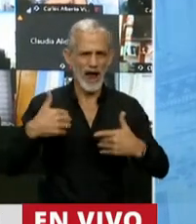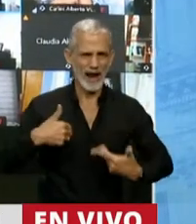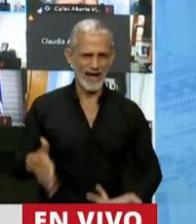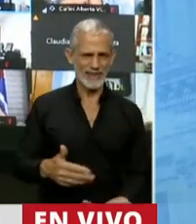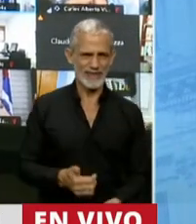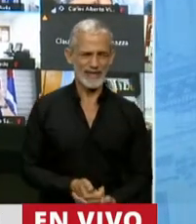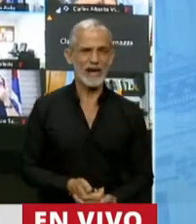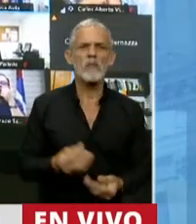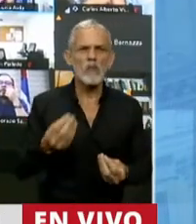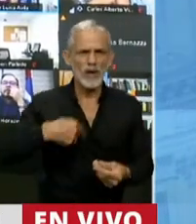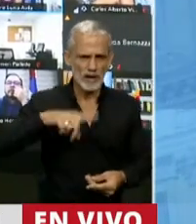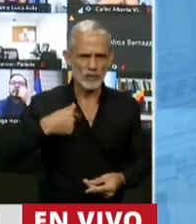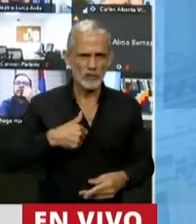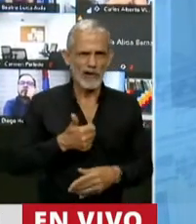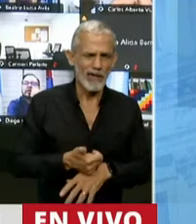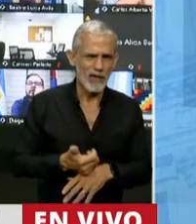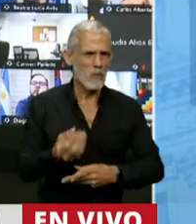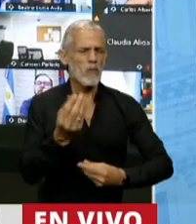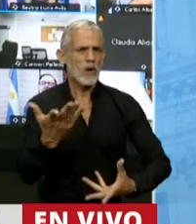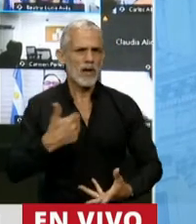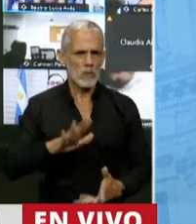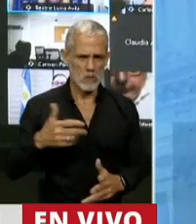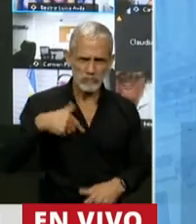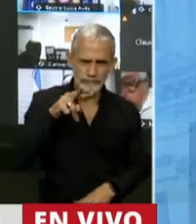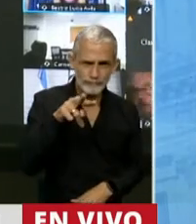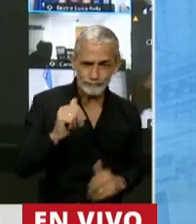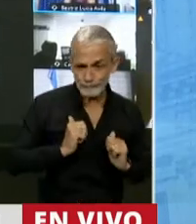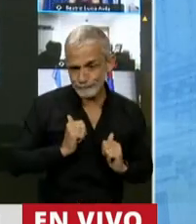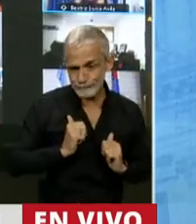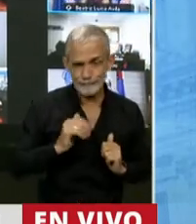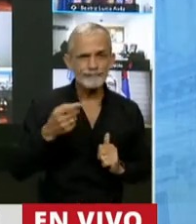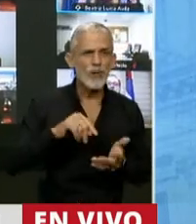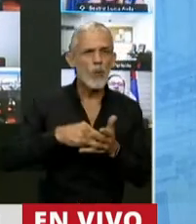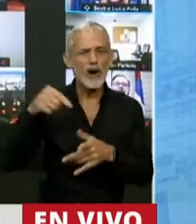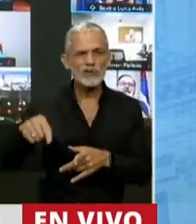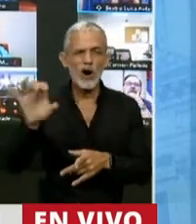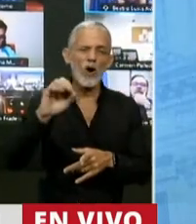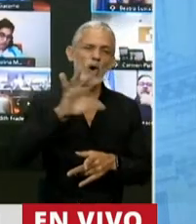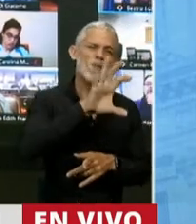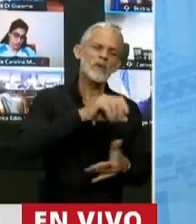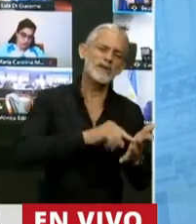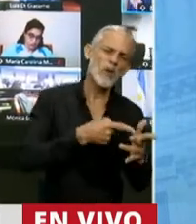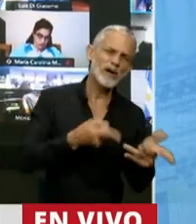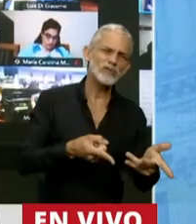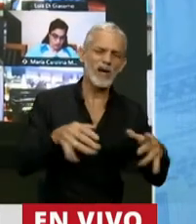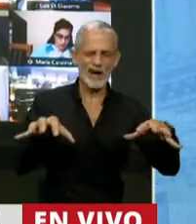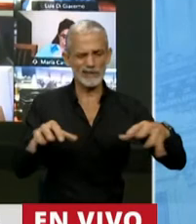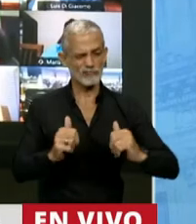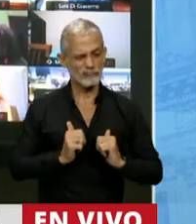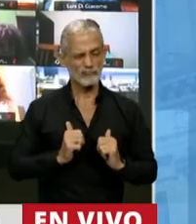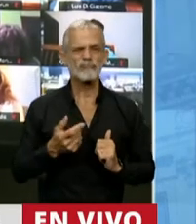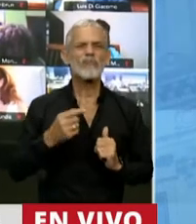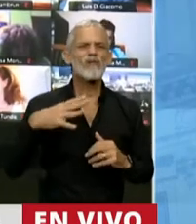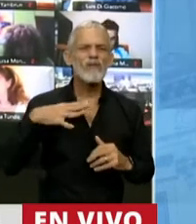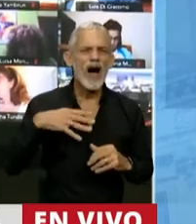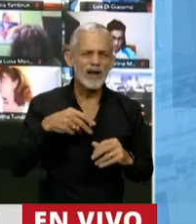¿Por qué tenemos que hacerlo? ¿Por qué tenemos que ver hoy lo que está pasando en Cava o en Provincia de Buenos Aires y no miramos